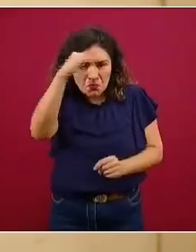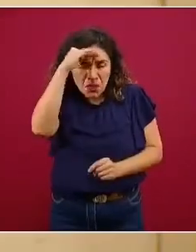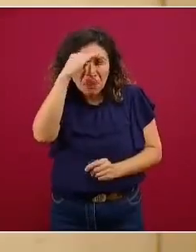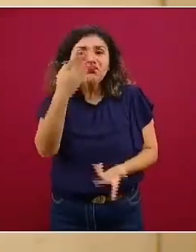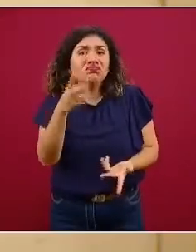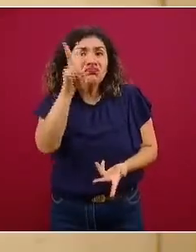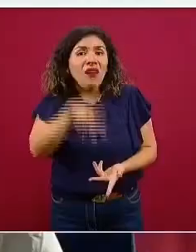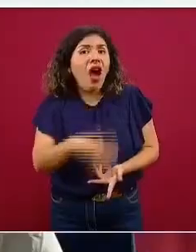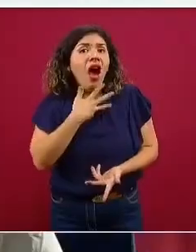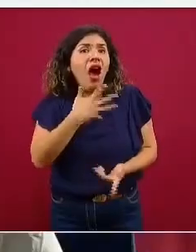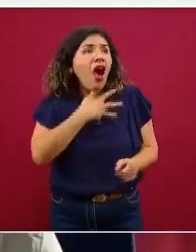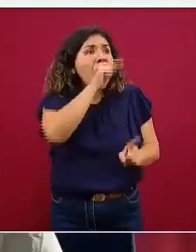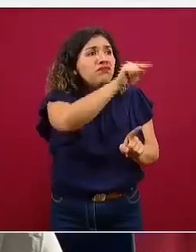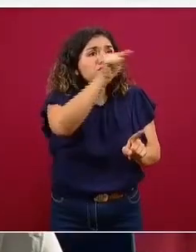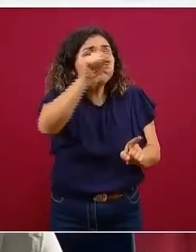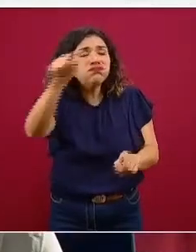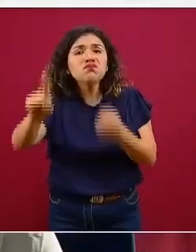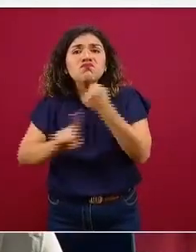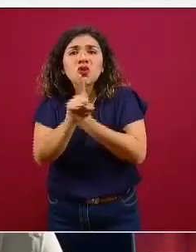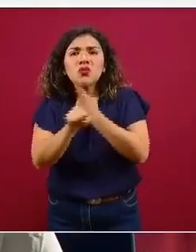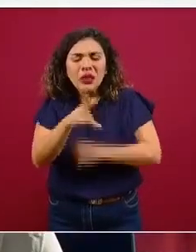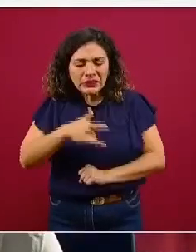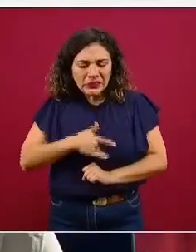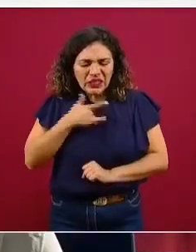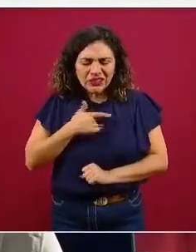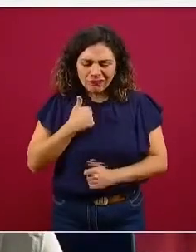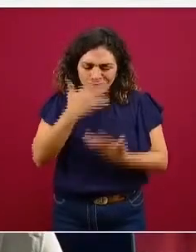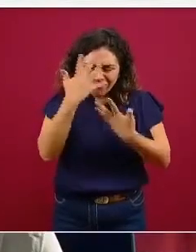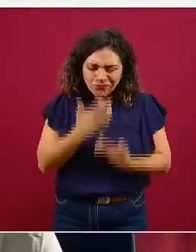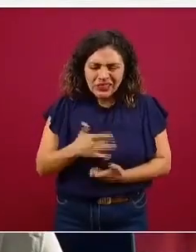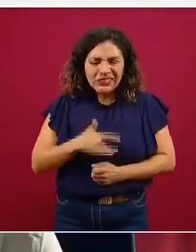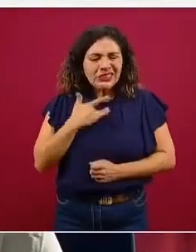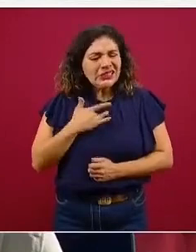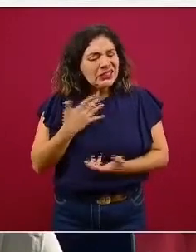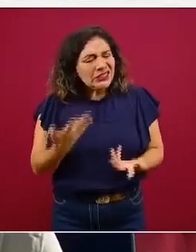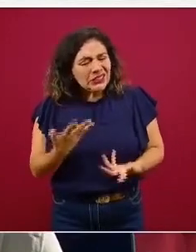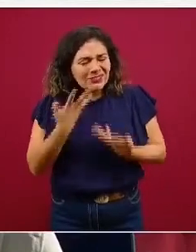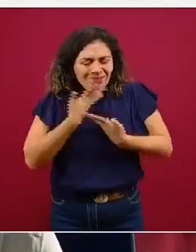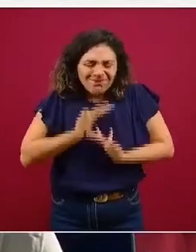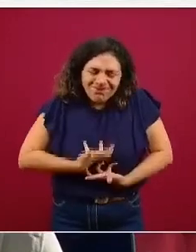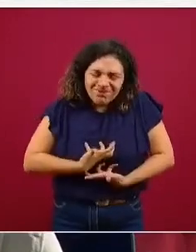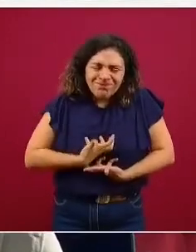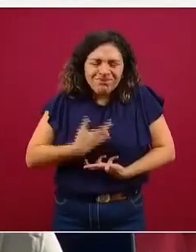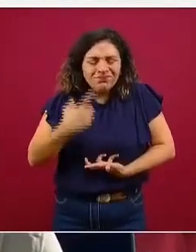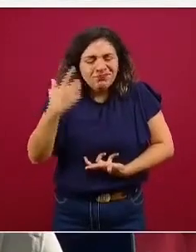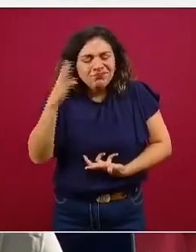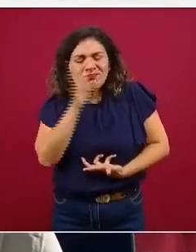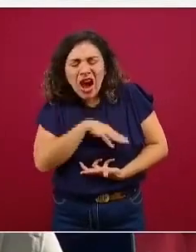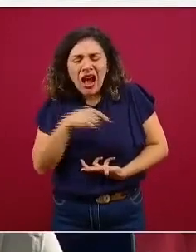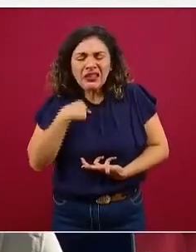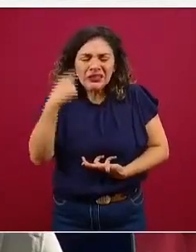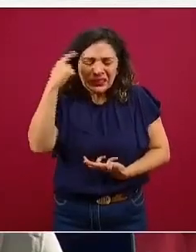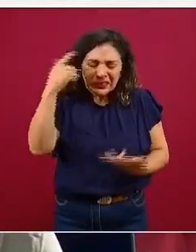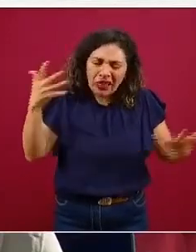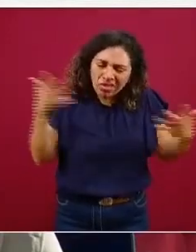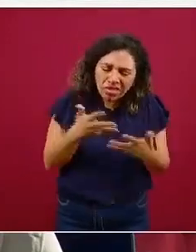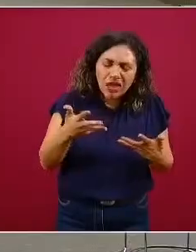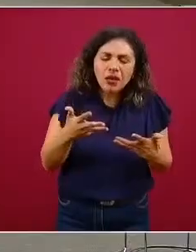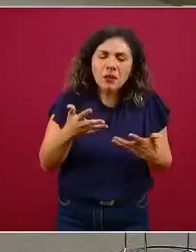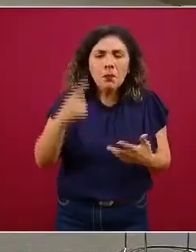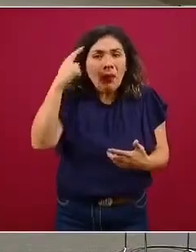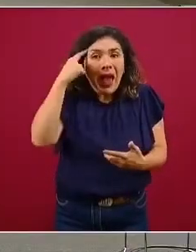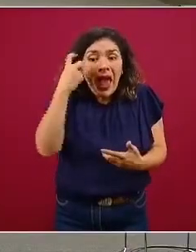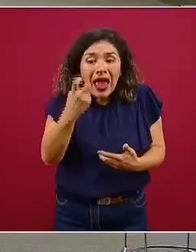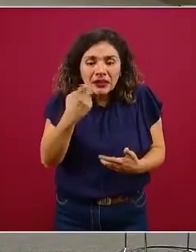la forma en que nos estamos sintiendo, nos estamos sintiendo tristes, impotentes, frustrados. Es mejor afrontar esas emociones